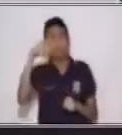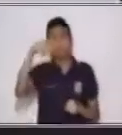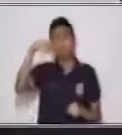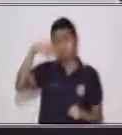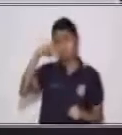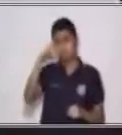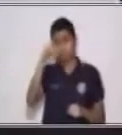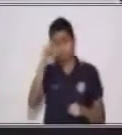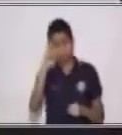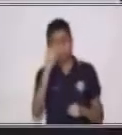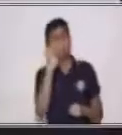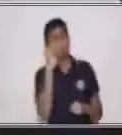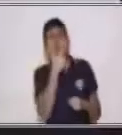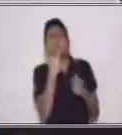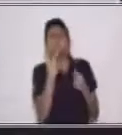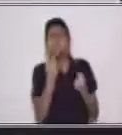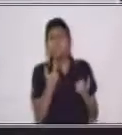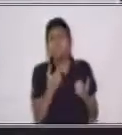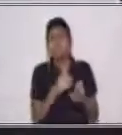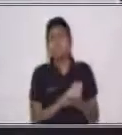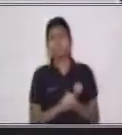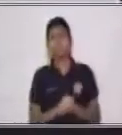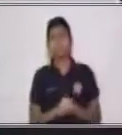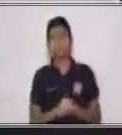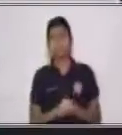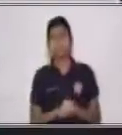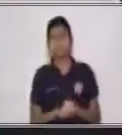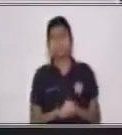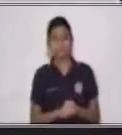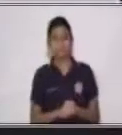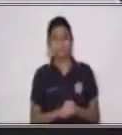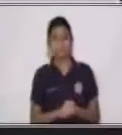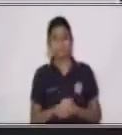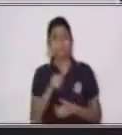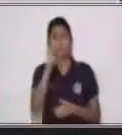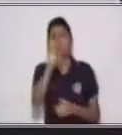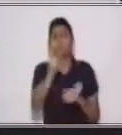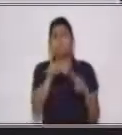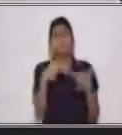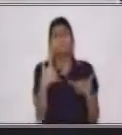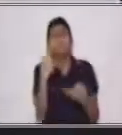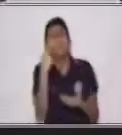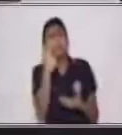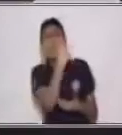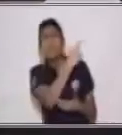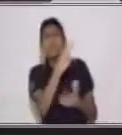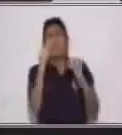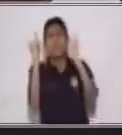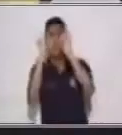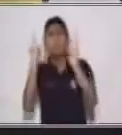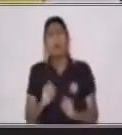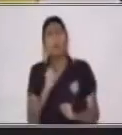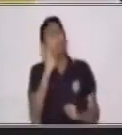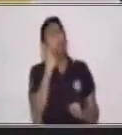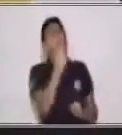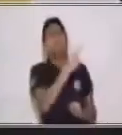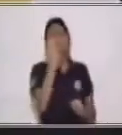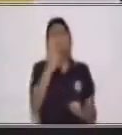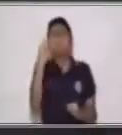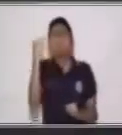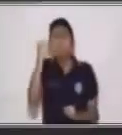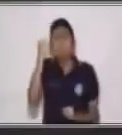A ver, ¿qué ves en la imagen? Obsérvala. Y me